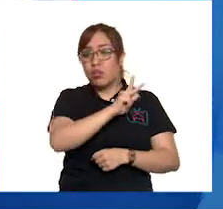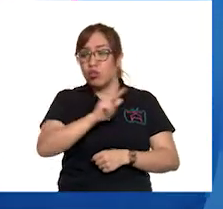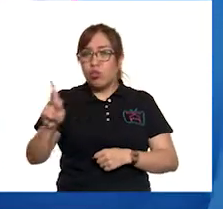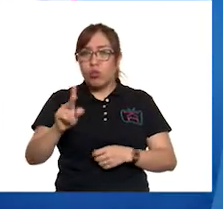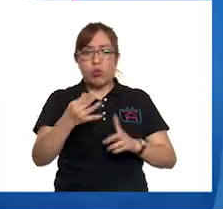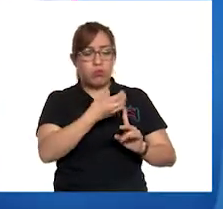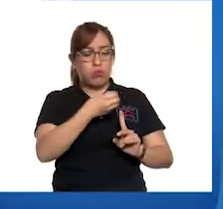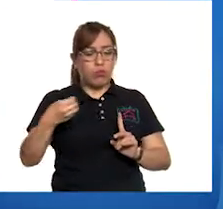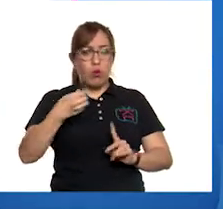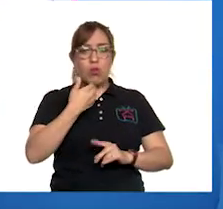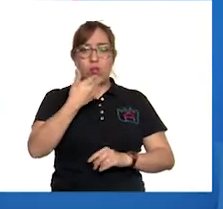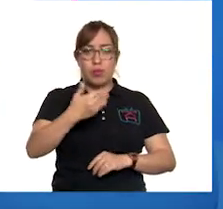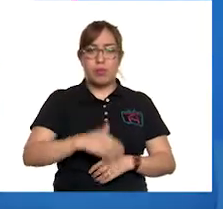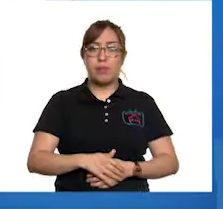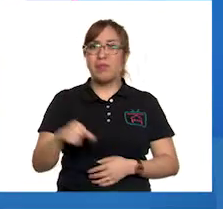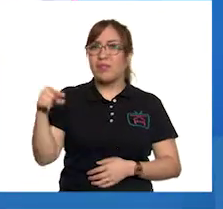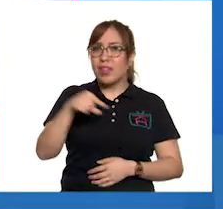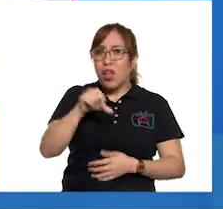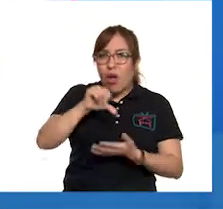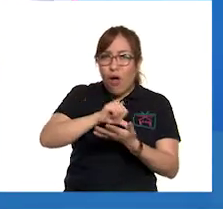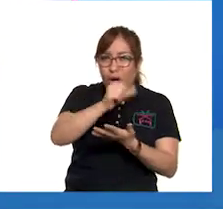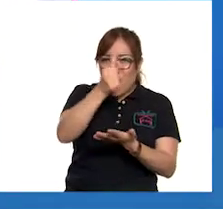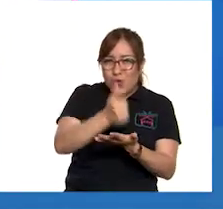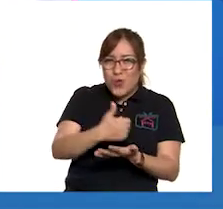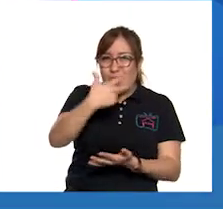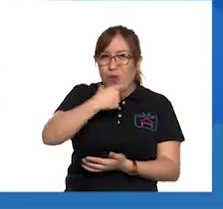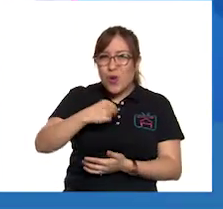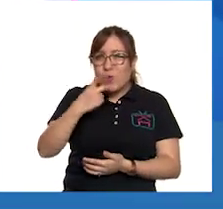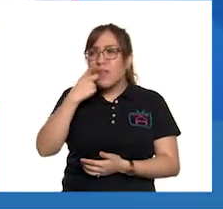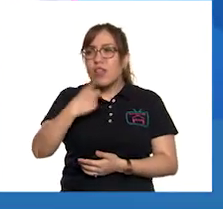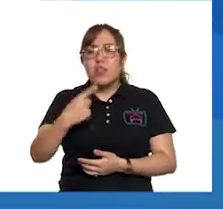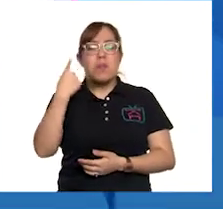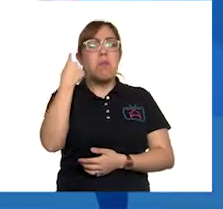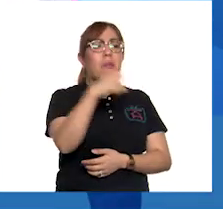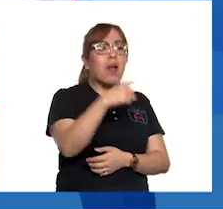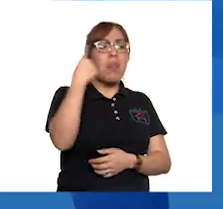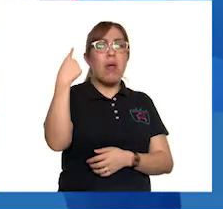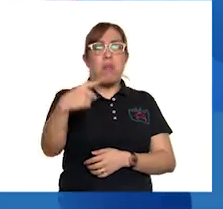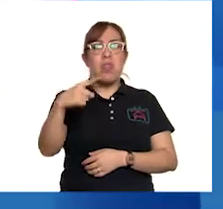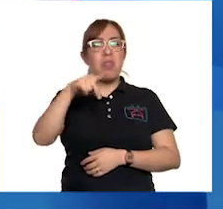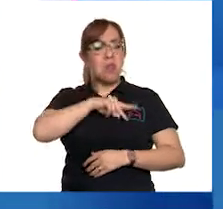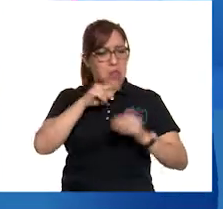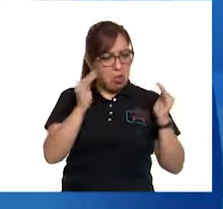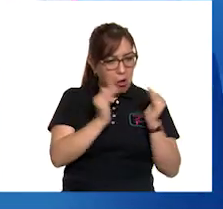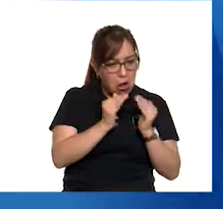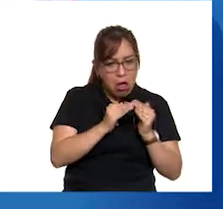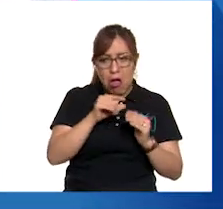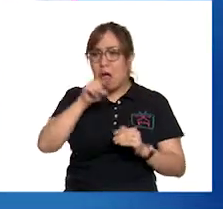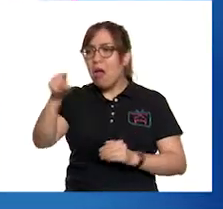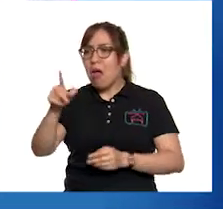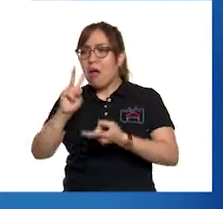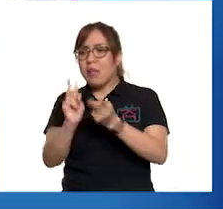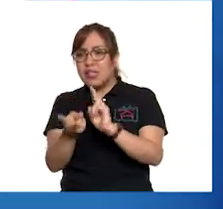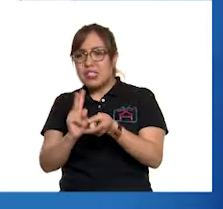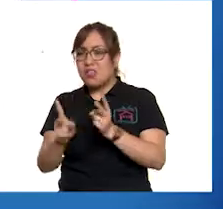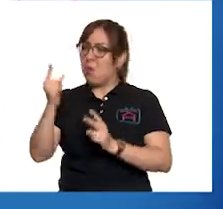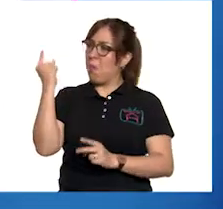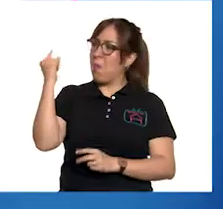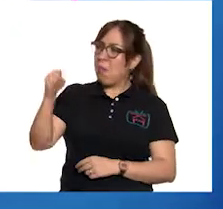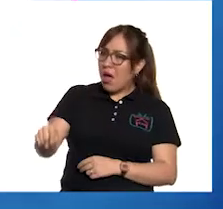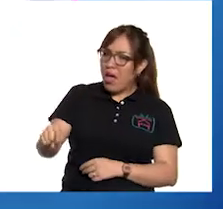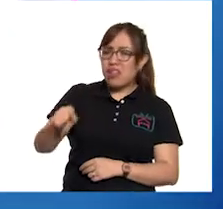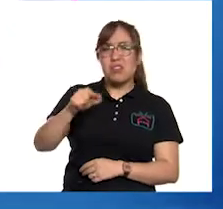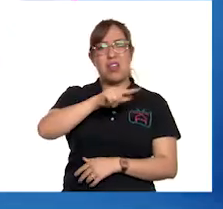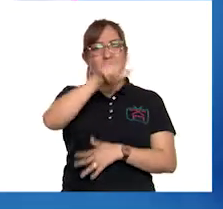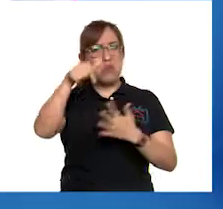Enanito Marimandón decía qué hacer en su casa, en la casa del vecino, en la asamblea de la aldea,